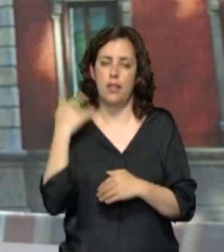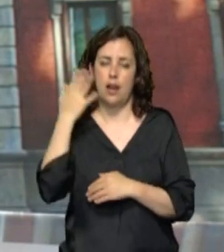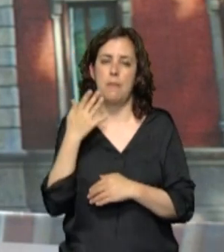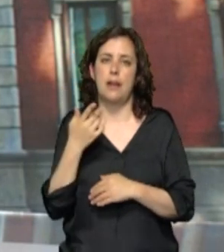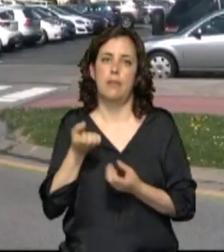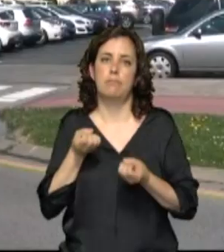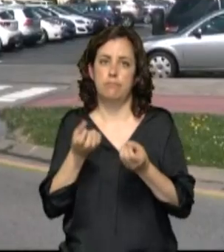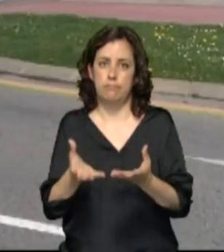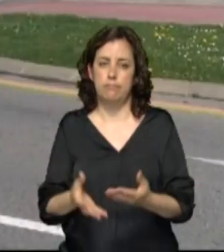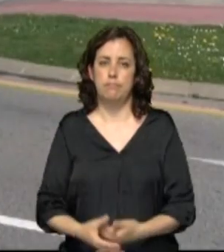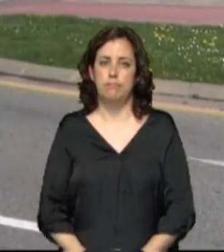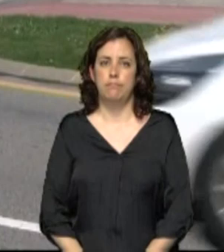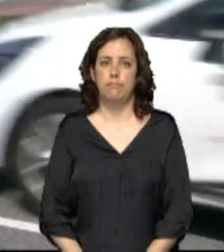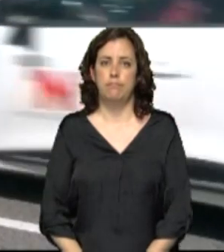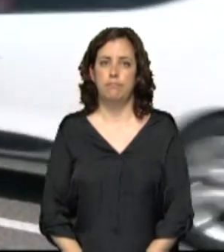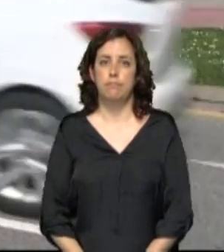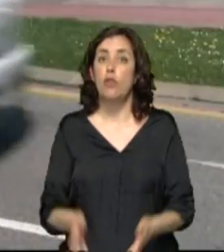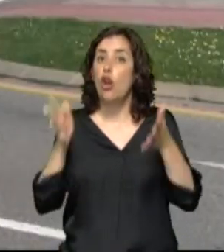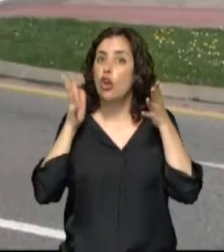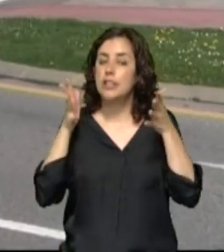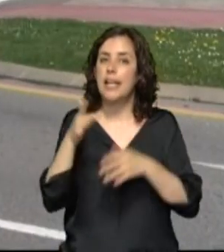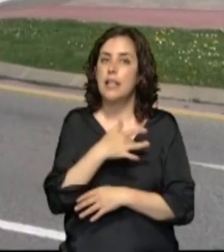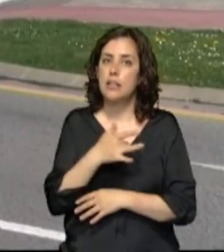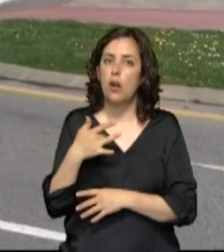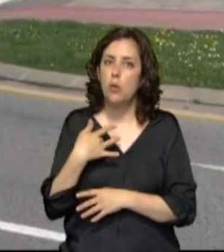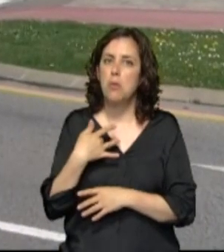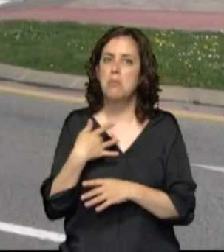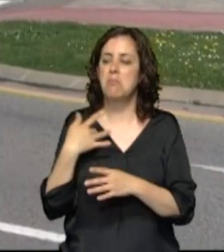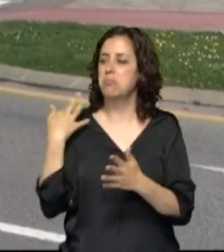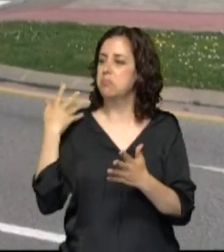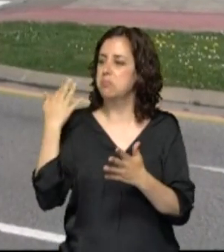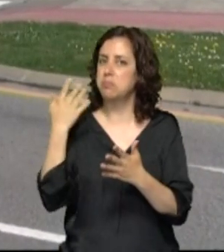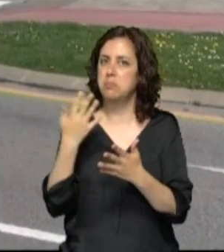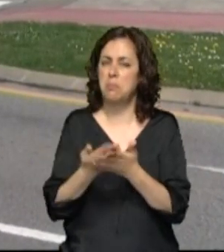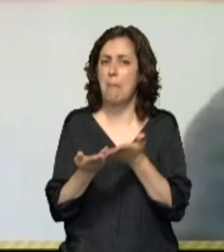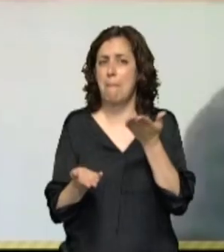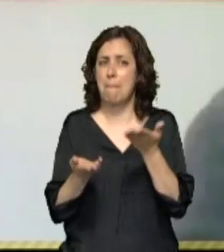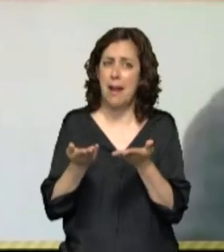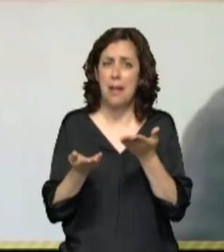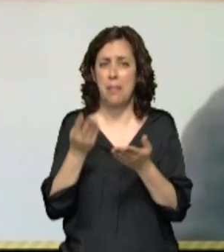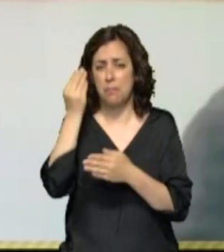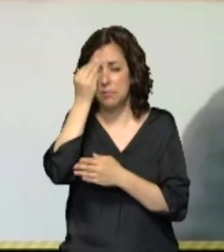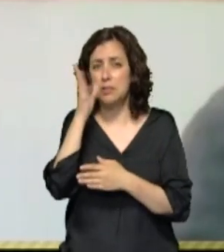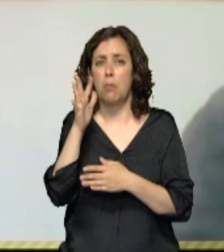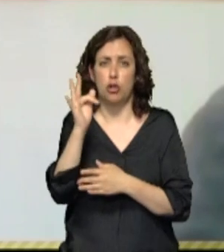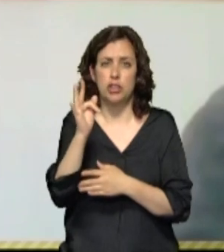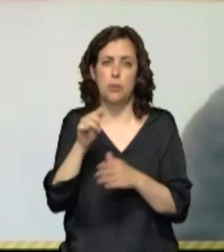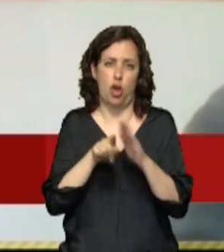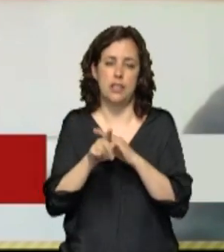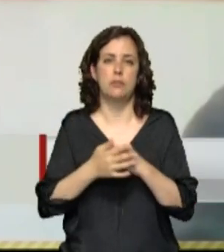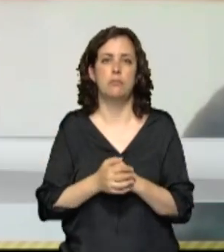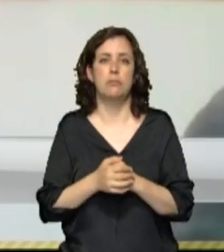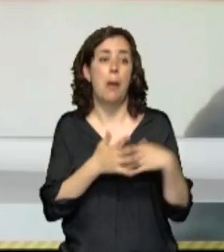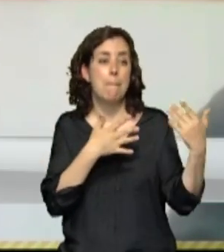La Consejería de Salud hace hasta el momento un balance positivo de la gestión. En la fase de marzo-abril